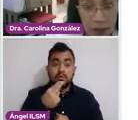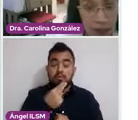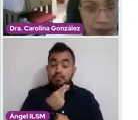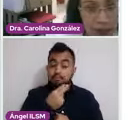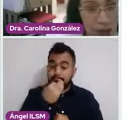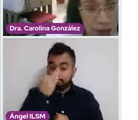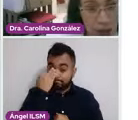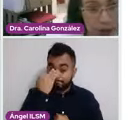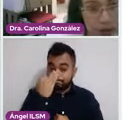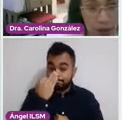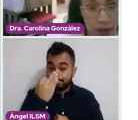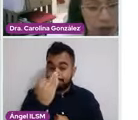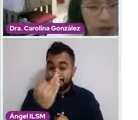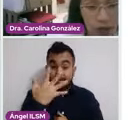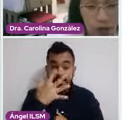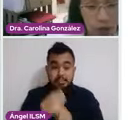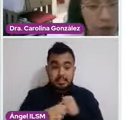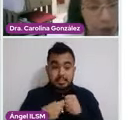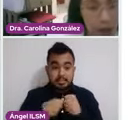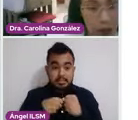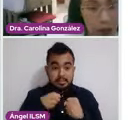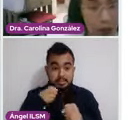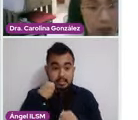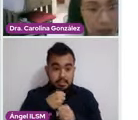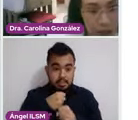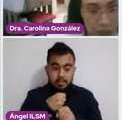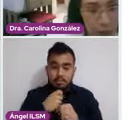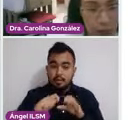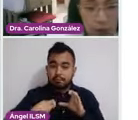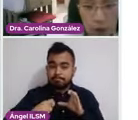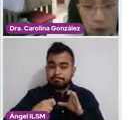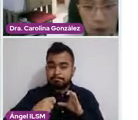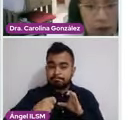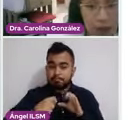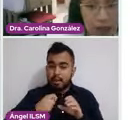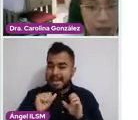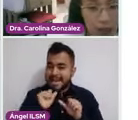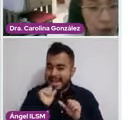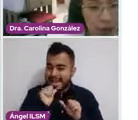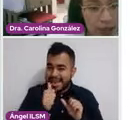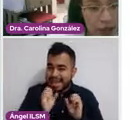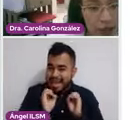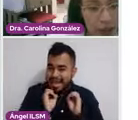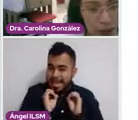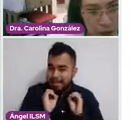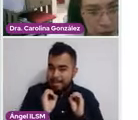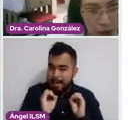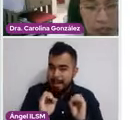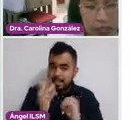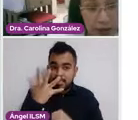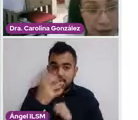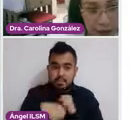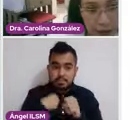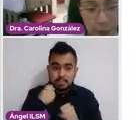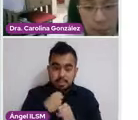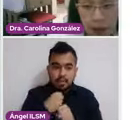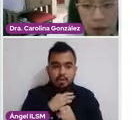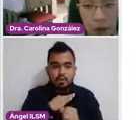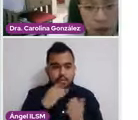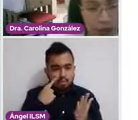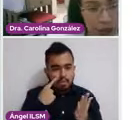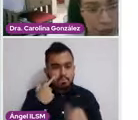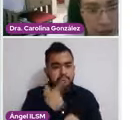Esto quiere decir que nuestra paciente no se realizó ningún papá Nicolau en este tiempo. Pudimos haber detectado una lesión de bajo grado y tratarla